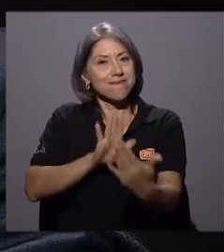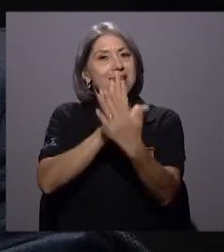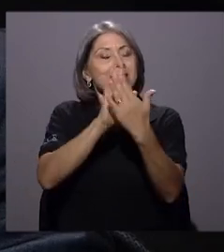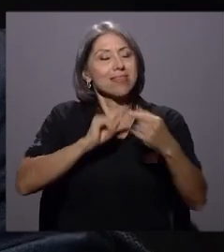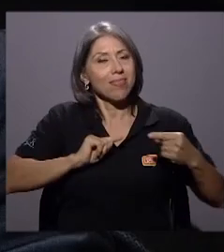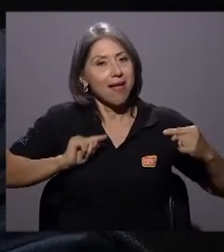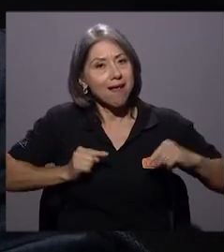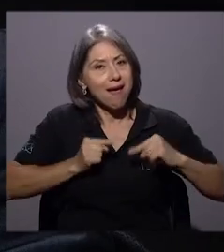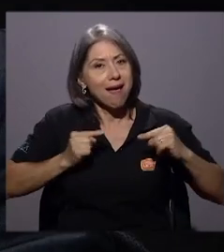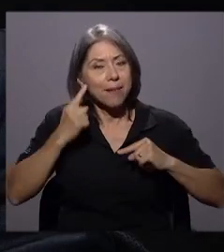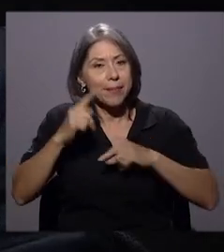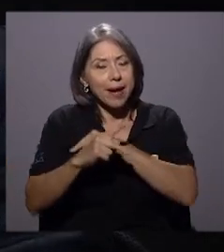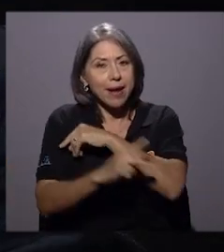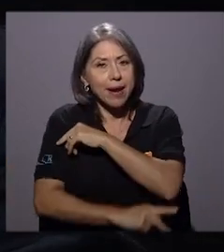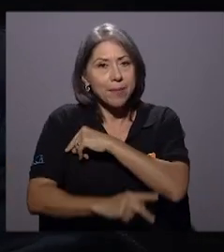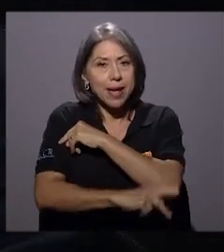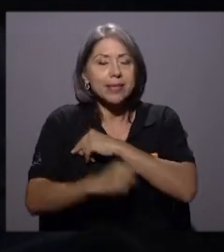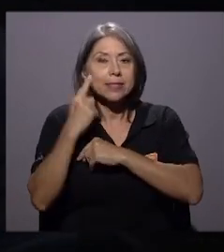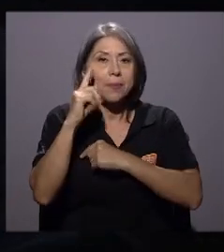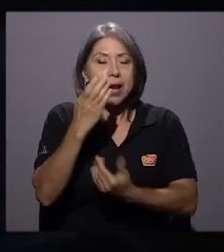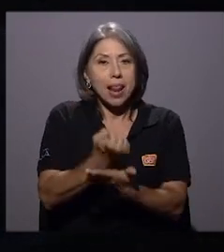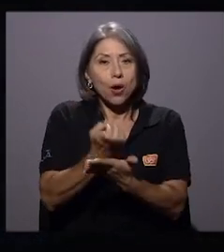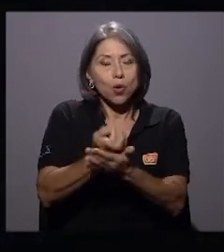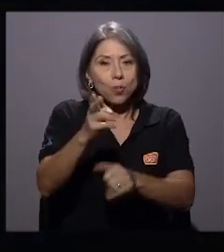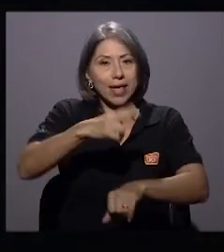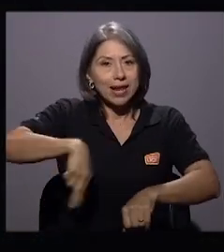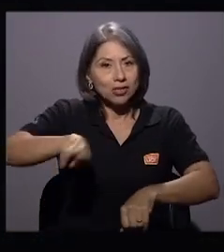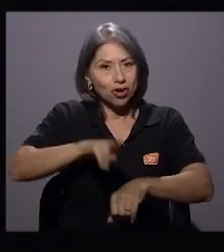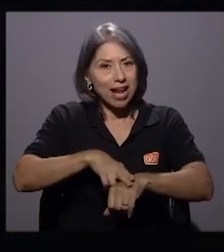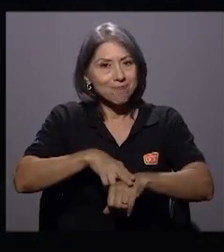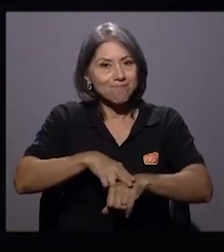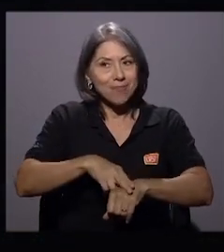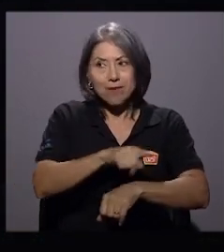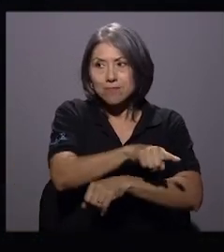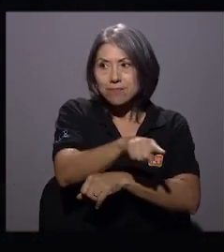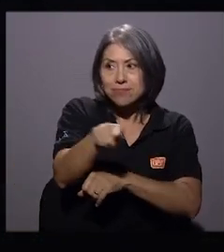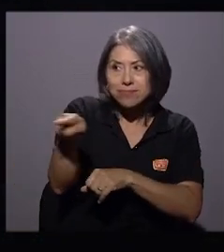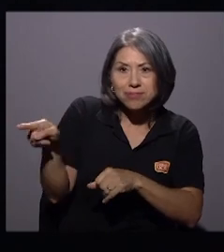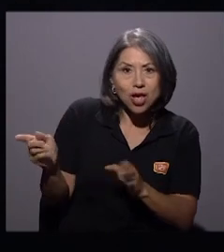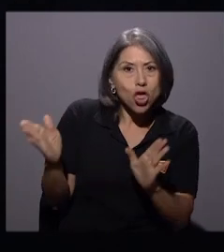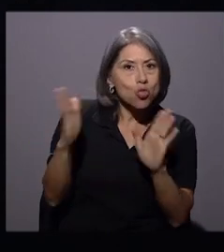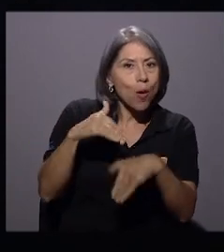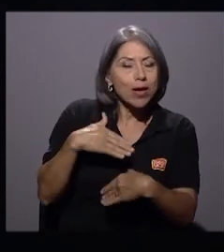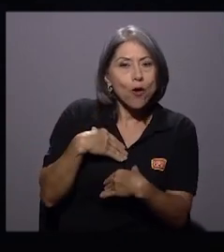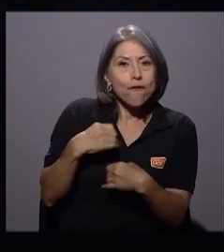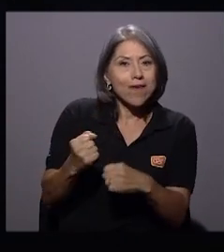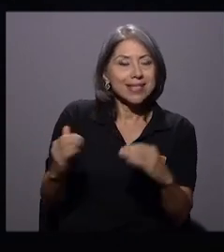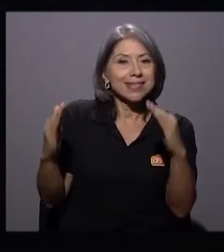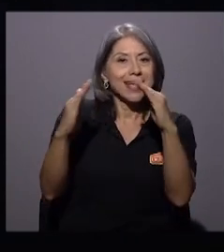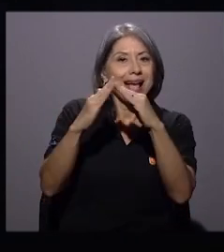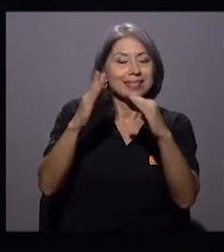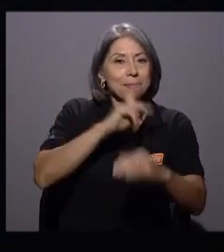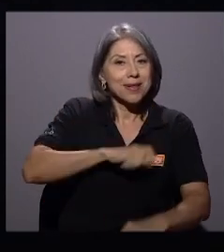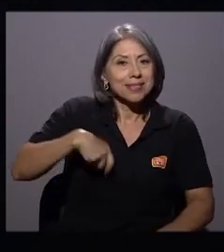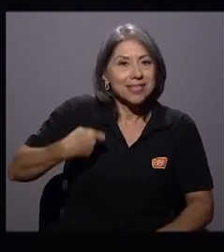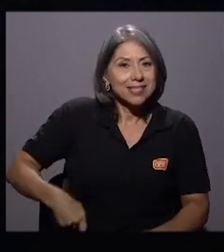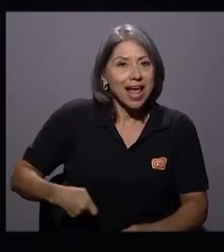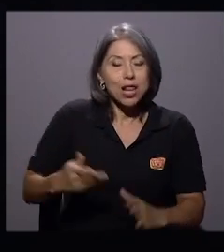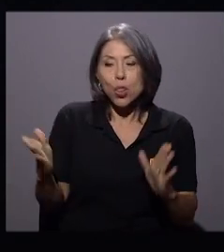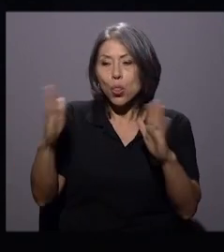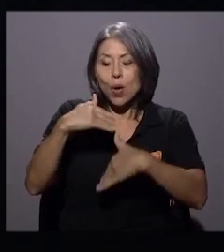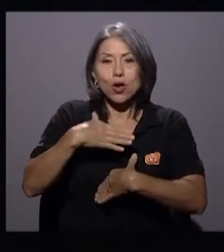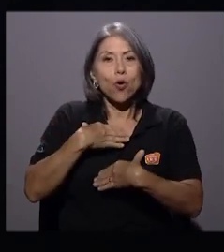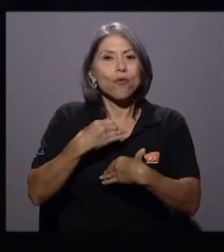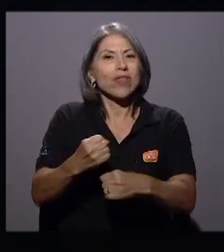dolorosa para el país y para la economía nacional. Hay una desconfianza en Casa Presidencial, en el rumbo de este gobierno.